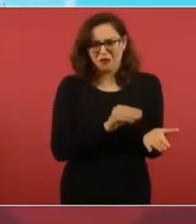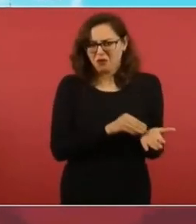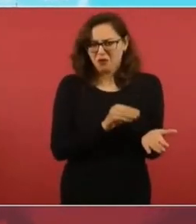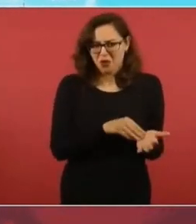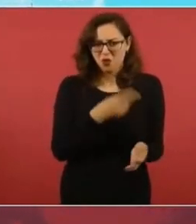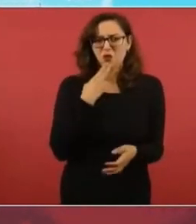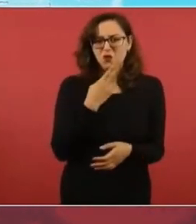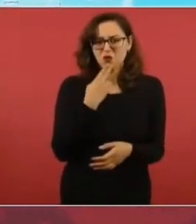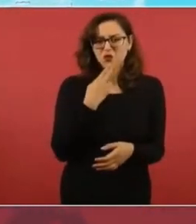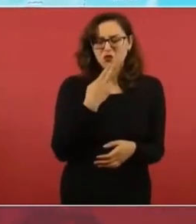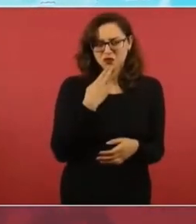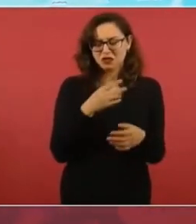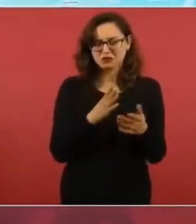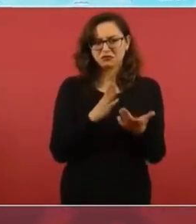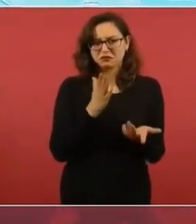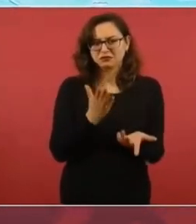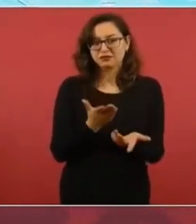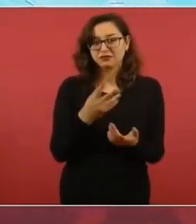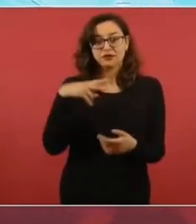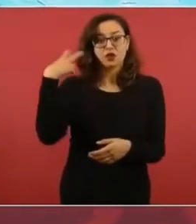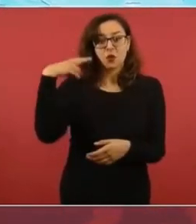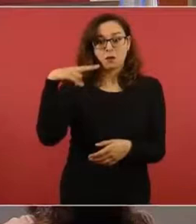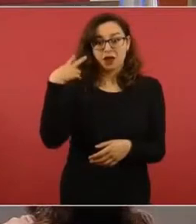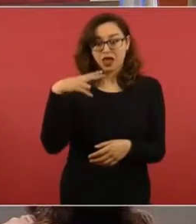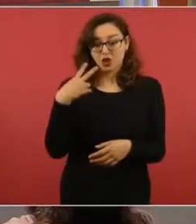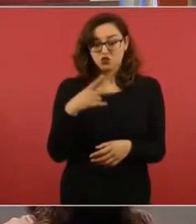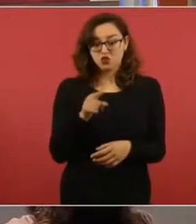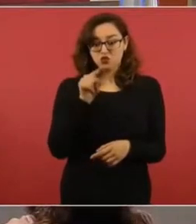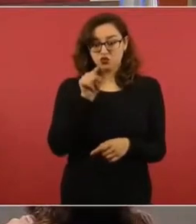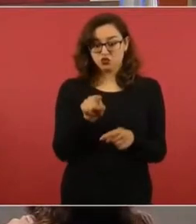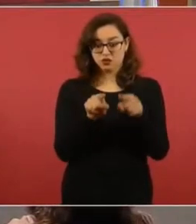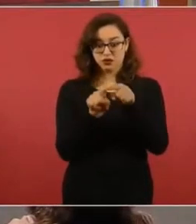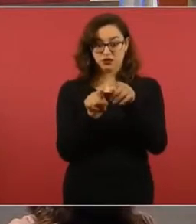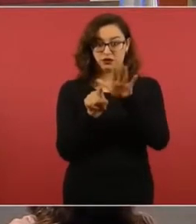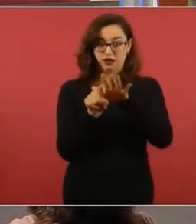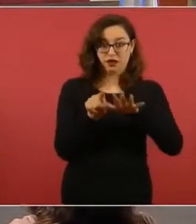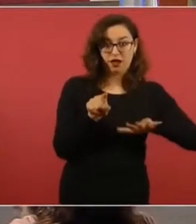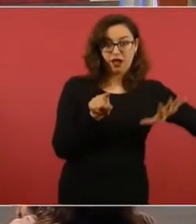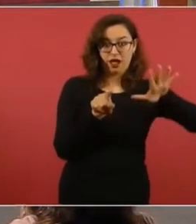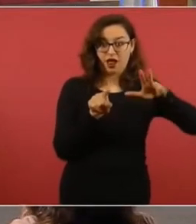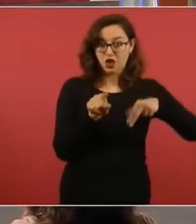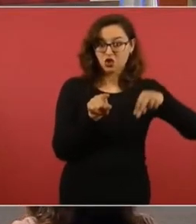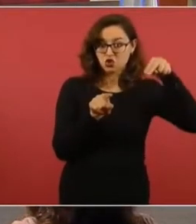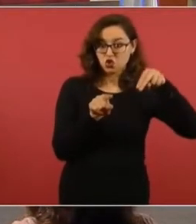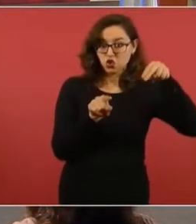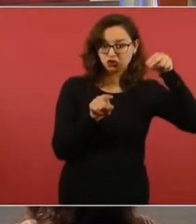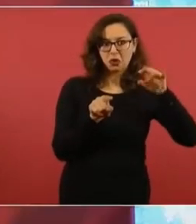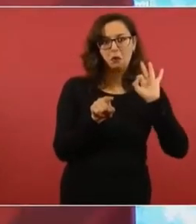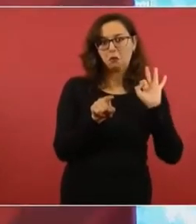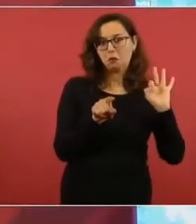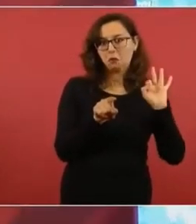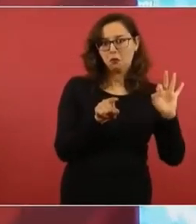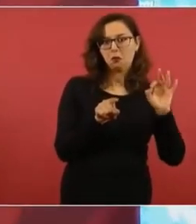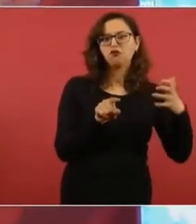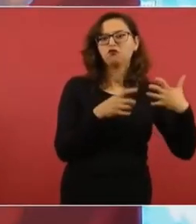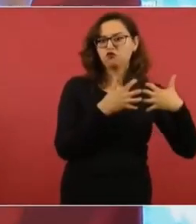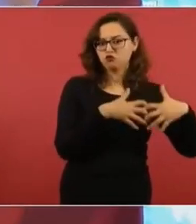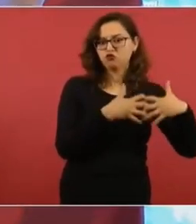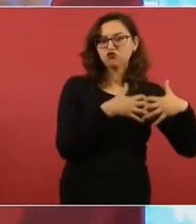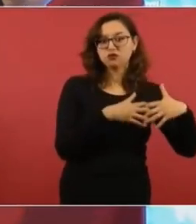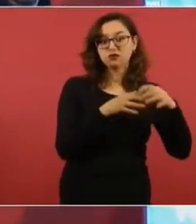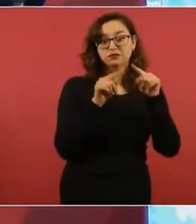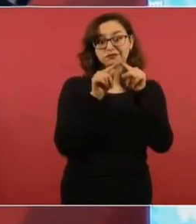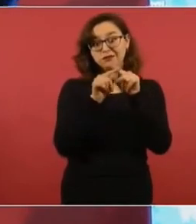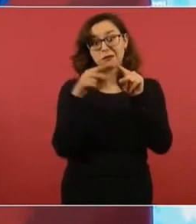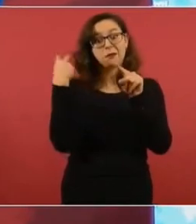una buena noticia el que no les dio